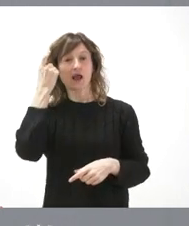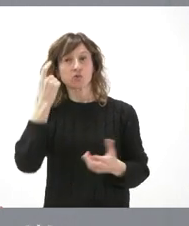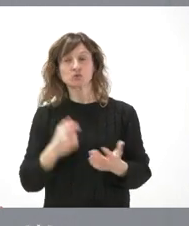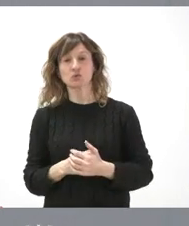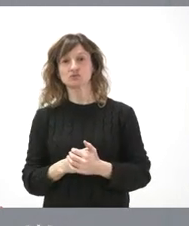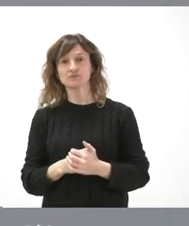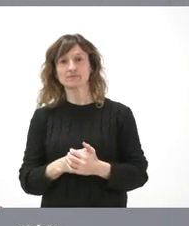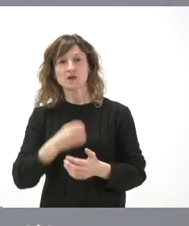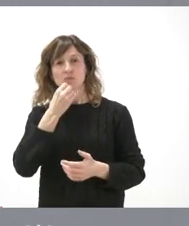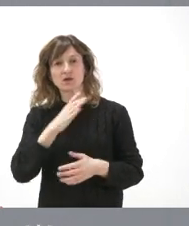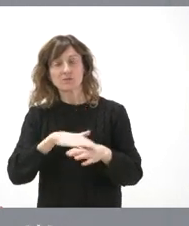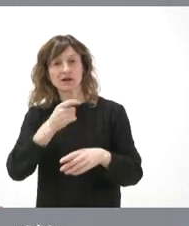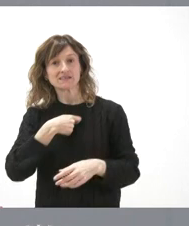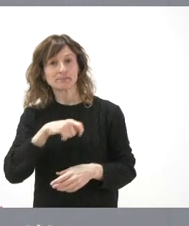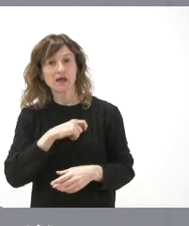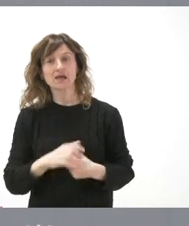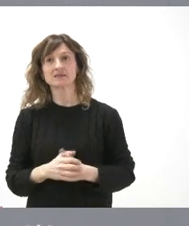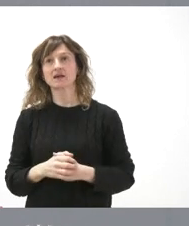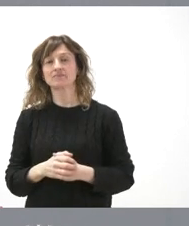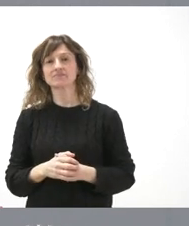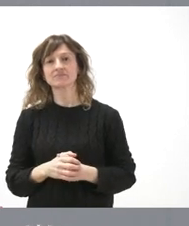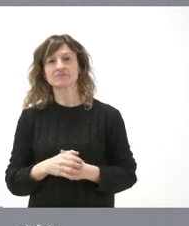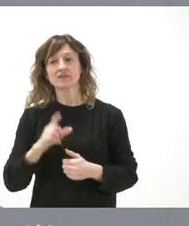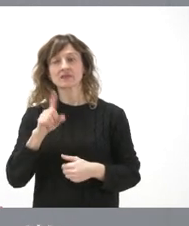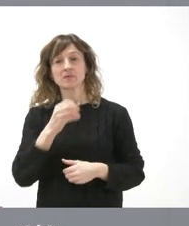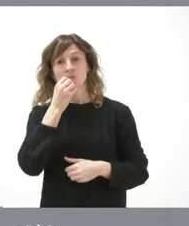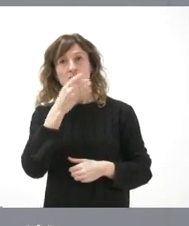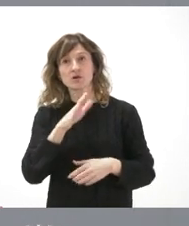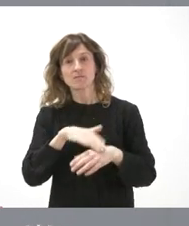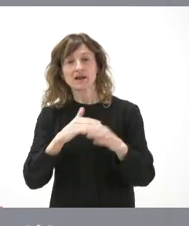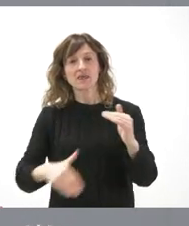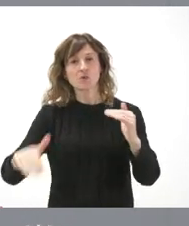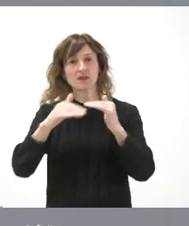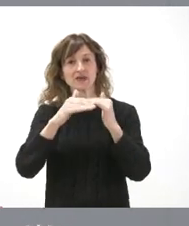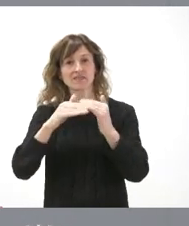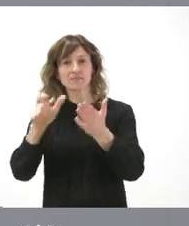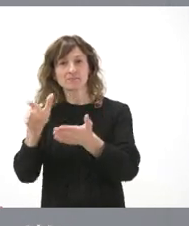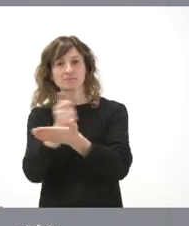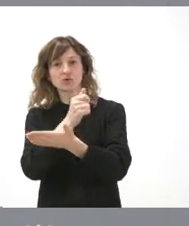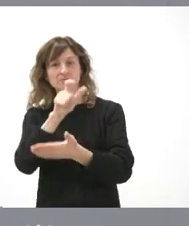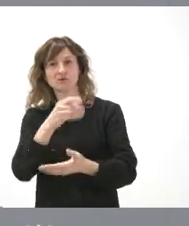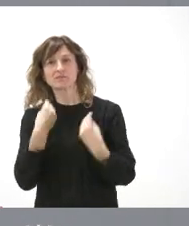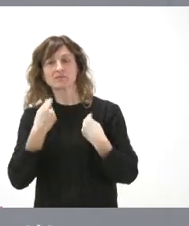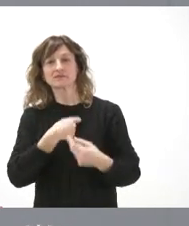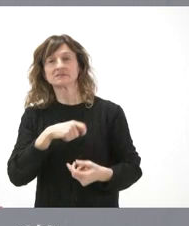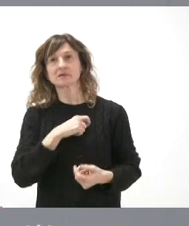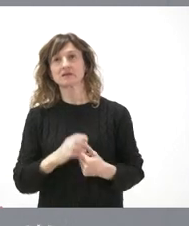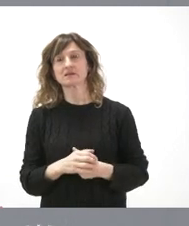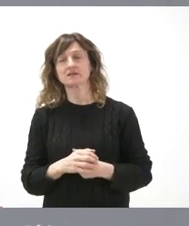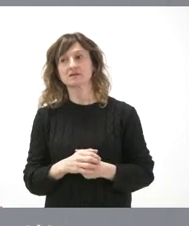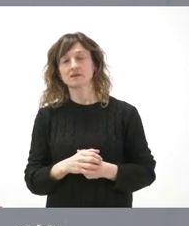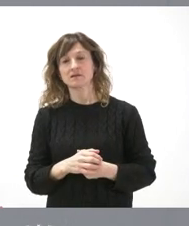es bueno para España y es bueno también para la igualdad entre todos los españoles. Y, por tanto, nosotros no vamos a cometer